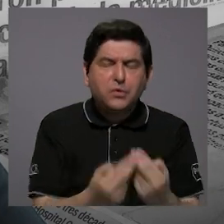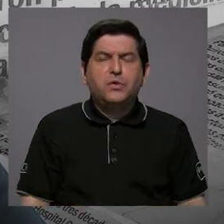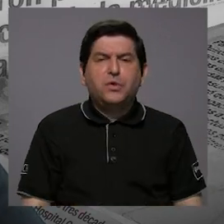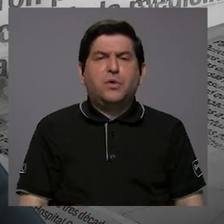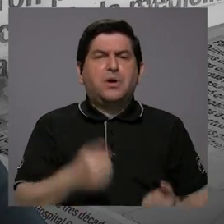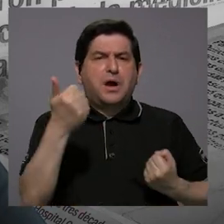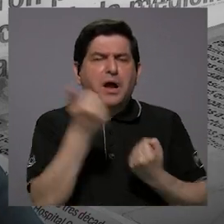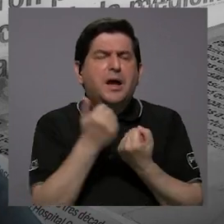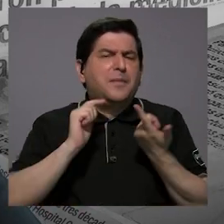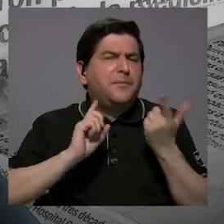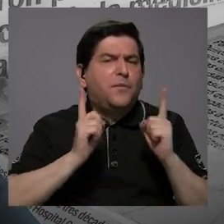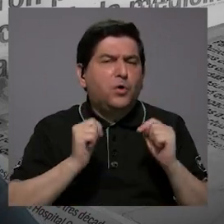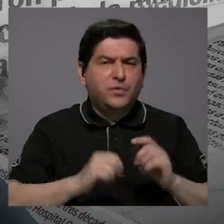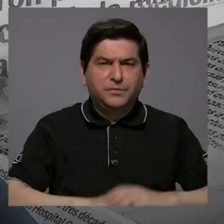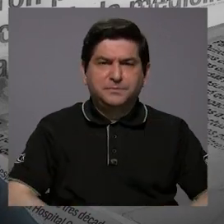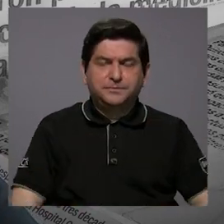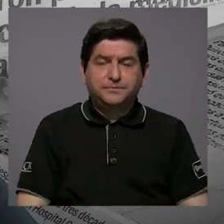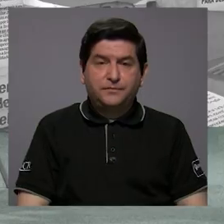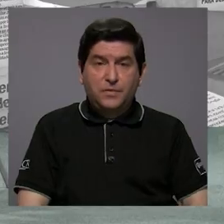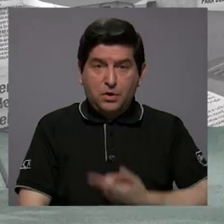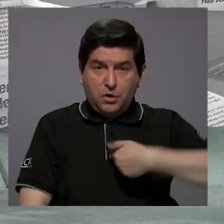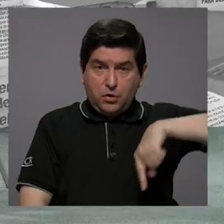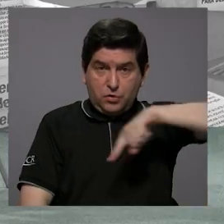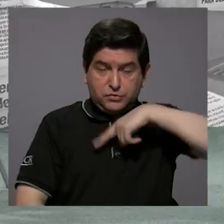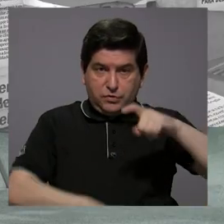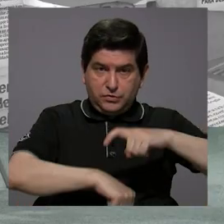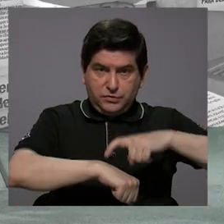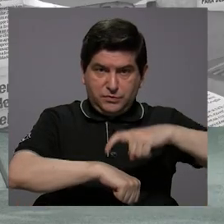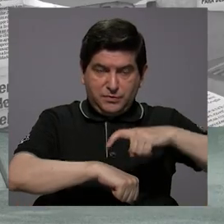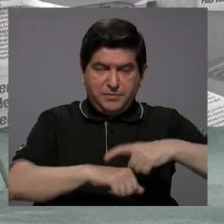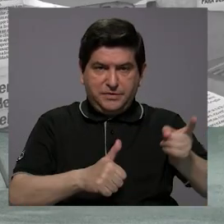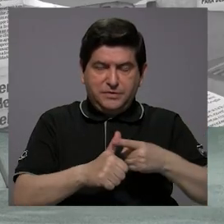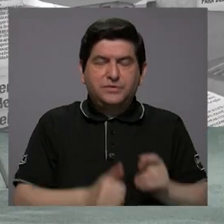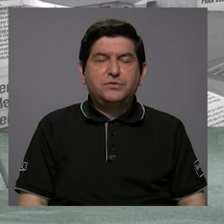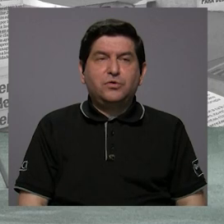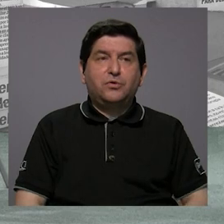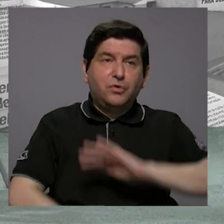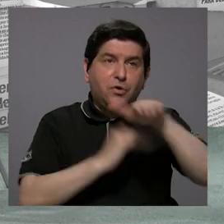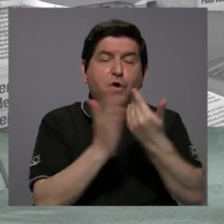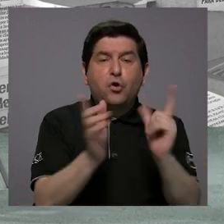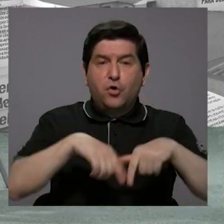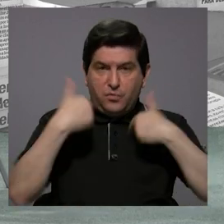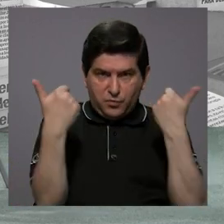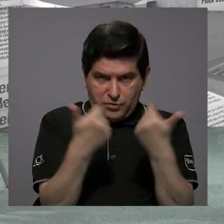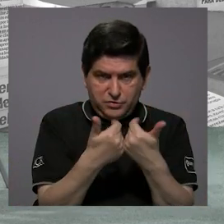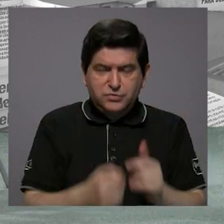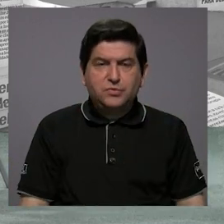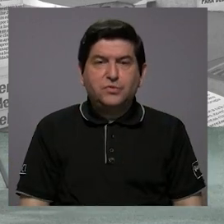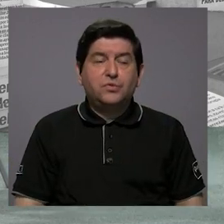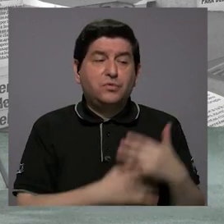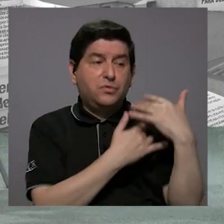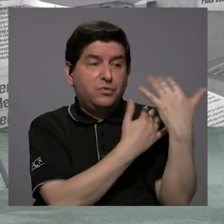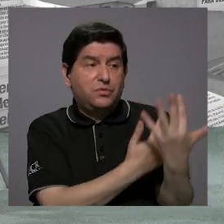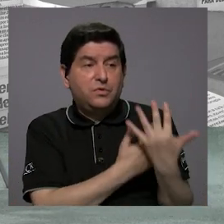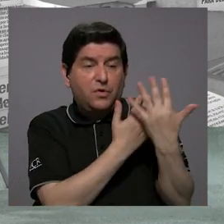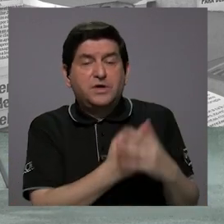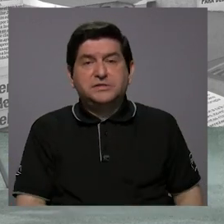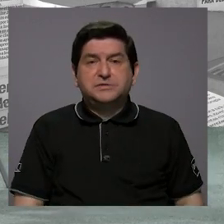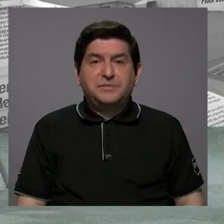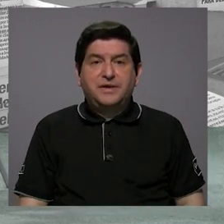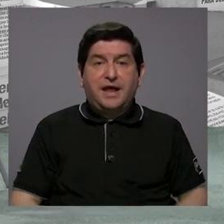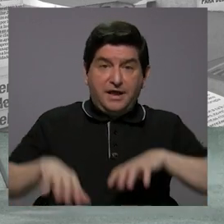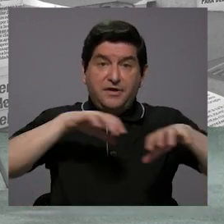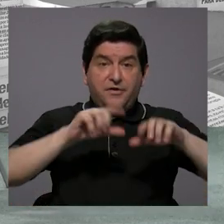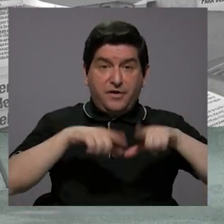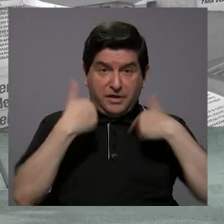¿Qué apoyo han recibido? Nosotros al inicio, pues como en todo movimiento, uno tiene que esperar la reacción de las bases.